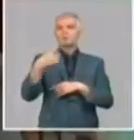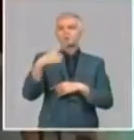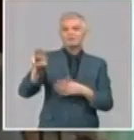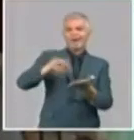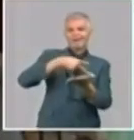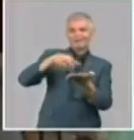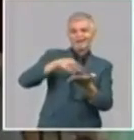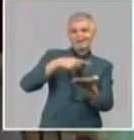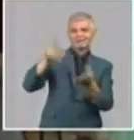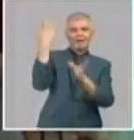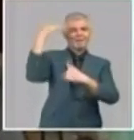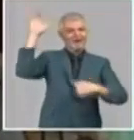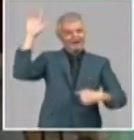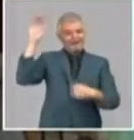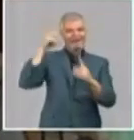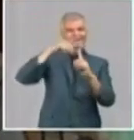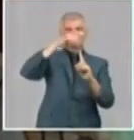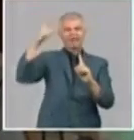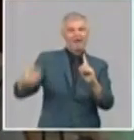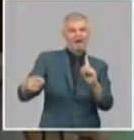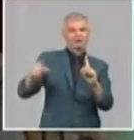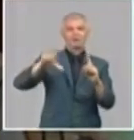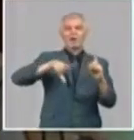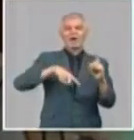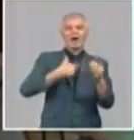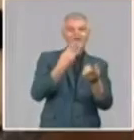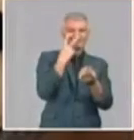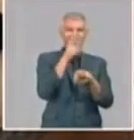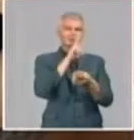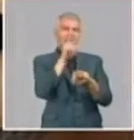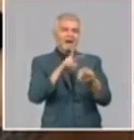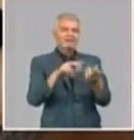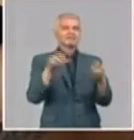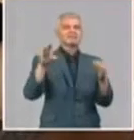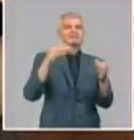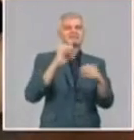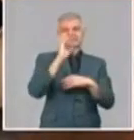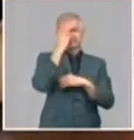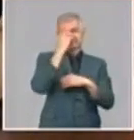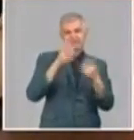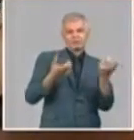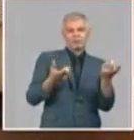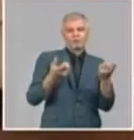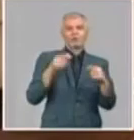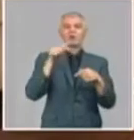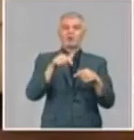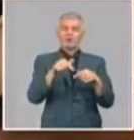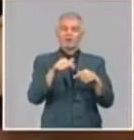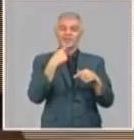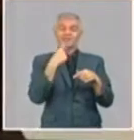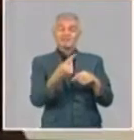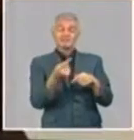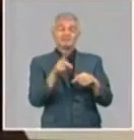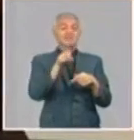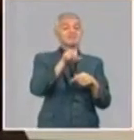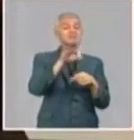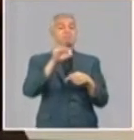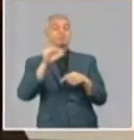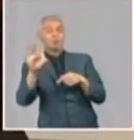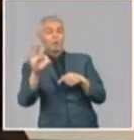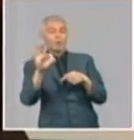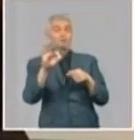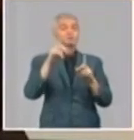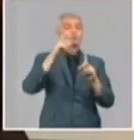danza, ballet, teatro, artes visuales y circo. Se prevé que se alcance una frecuencia de 18 encuentros semanales.